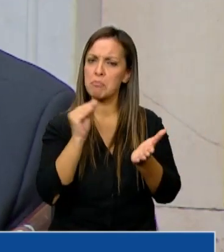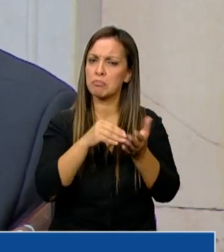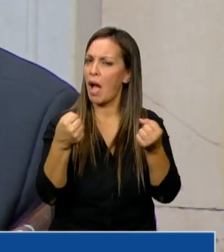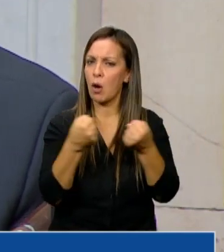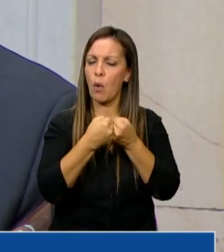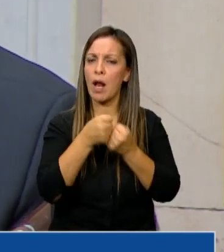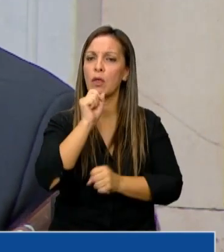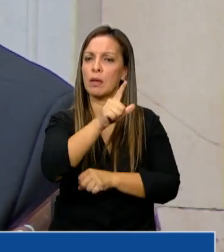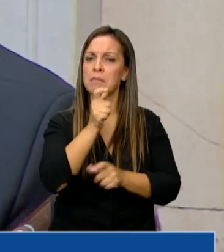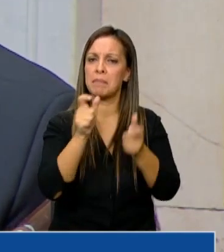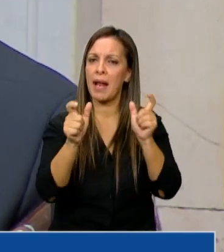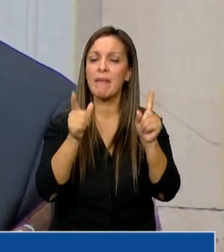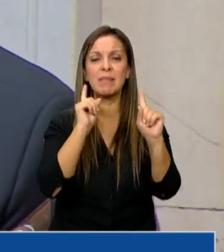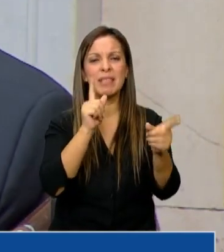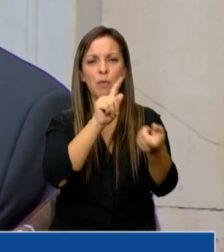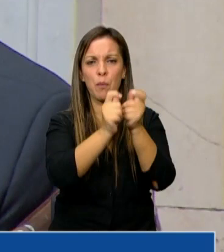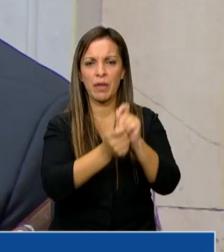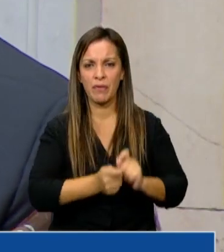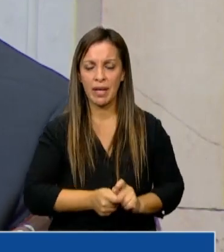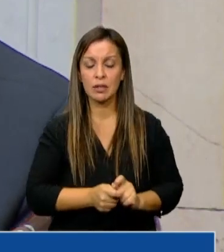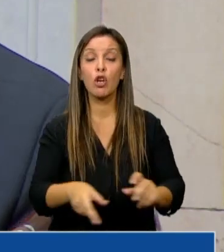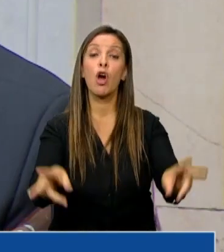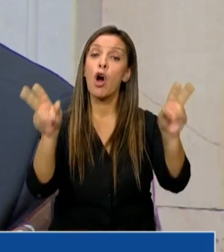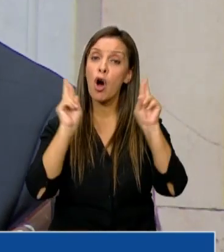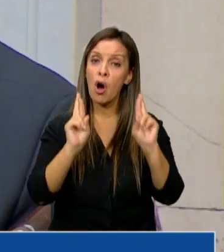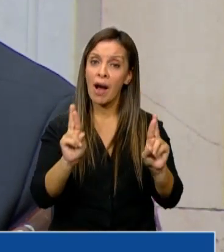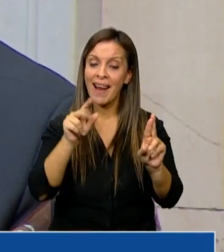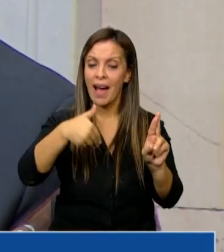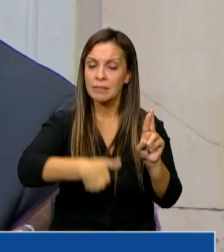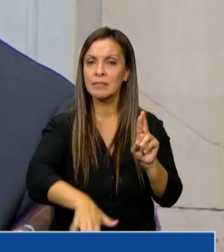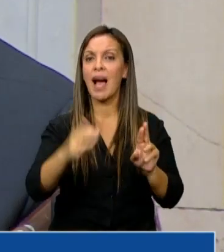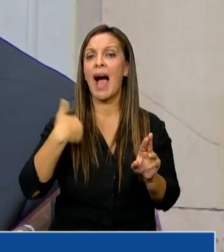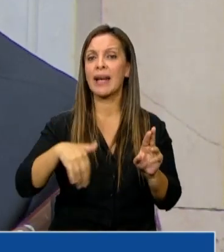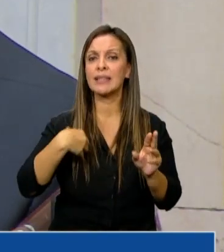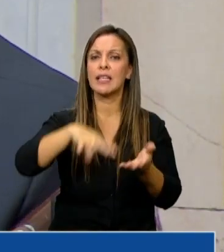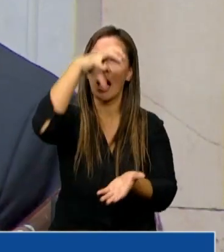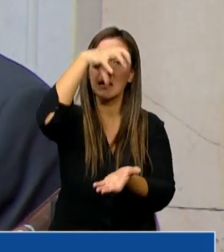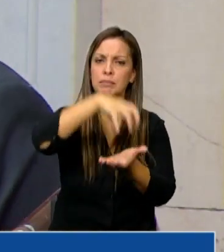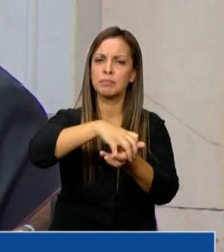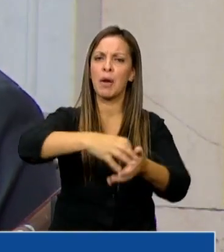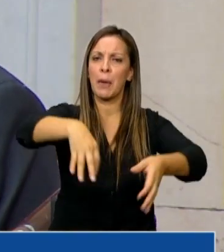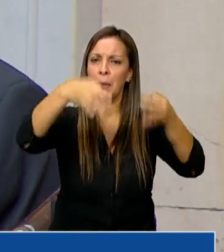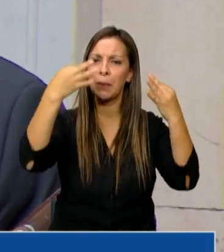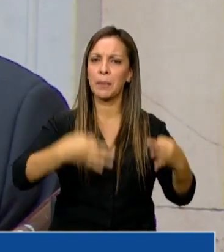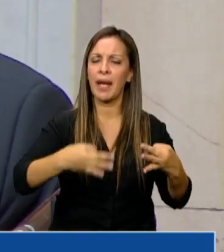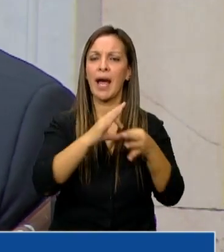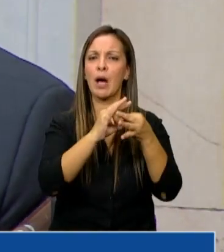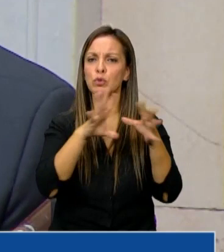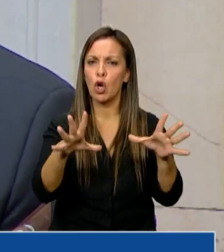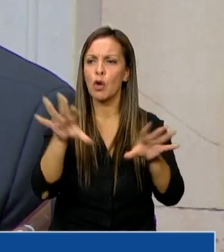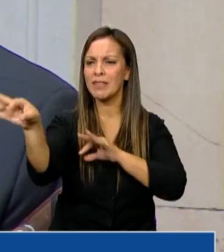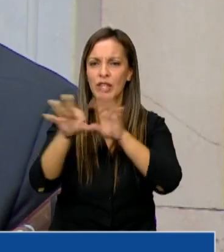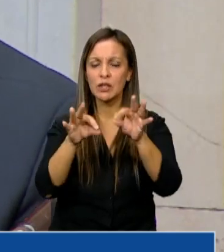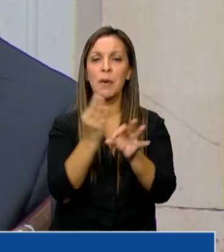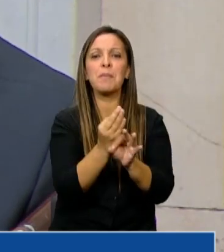de acuerdo a las modificaciones del organismo. Ojalá podamos tener en la Argentina un organismo que sea autónomo, seleccionado,